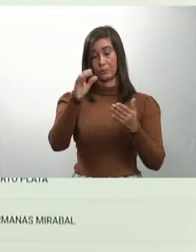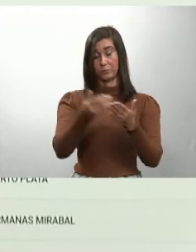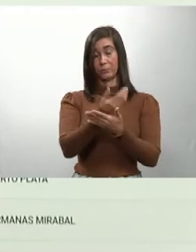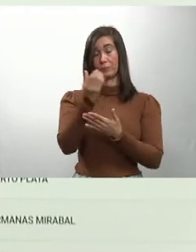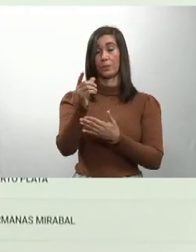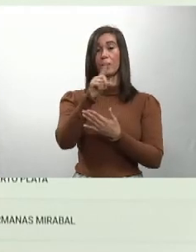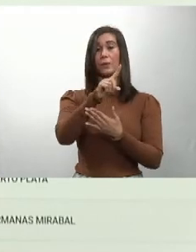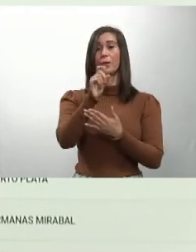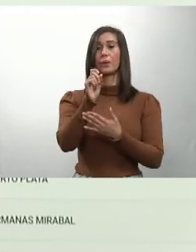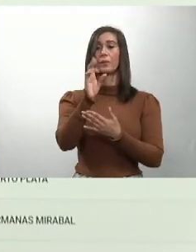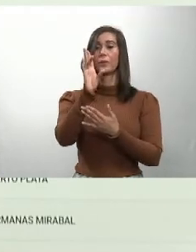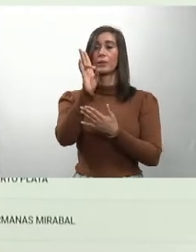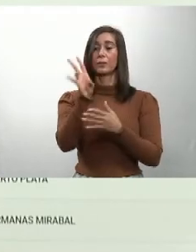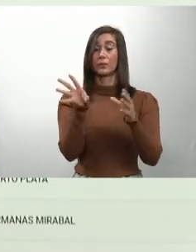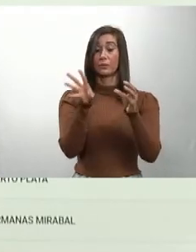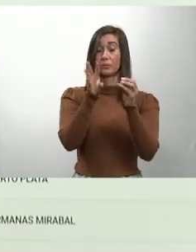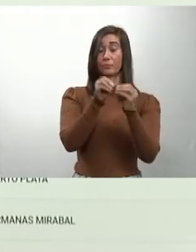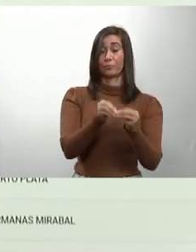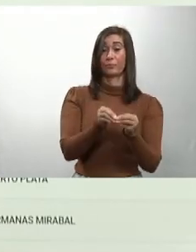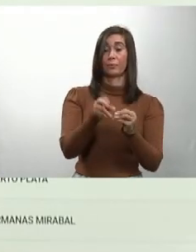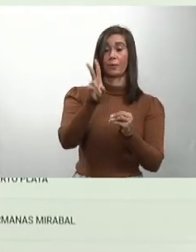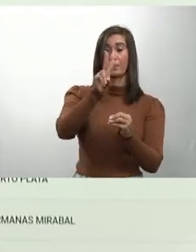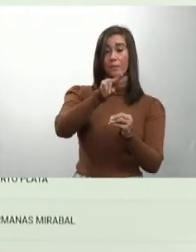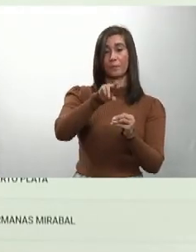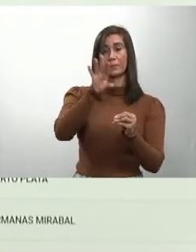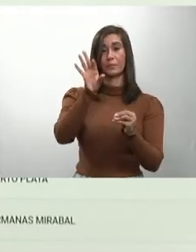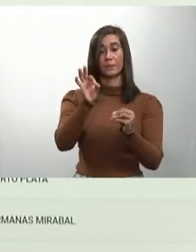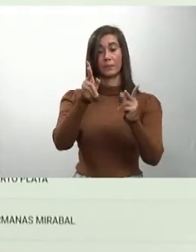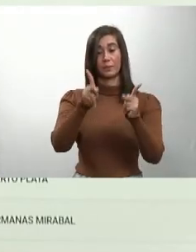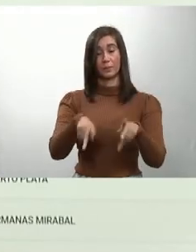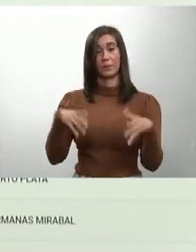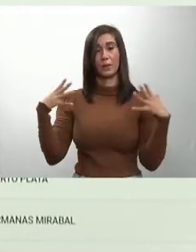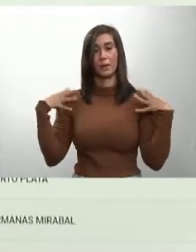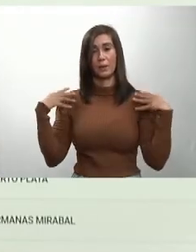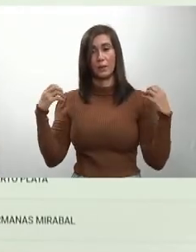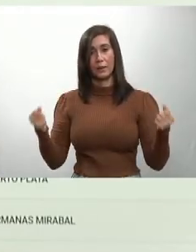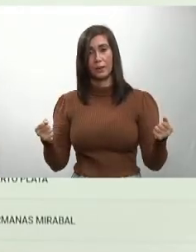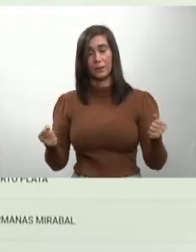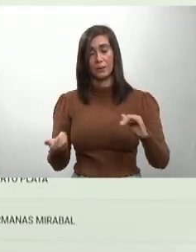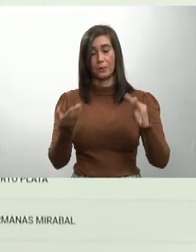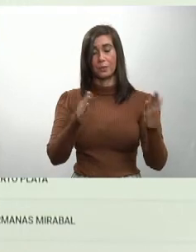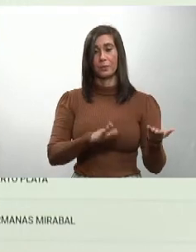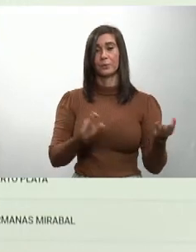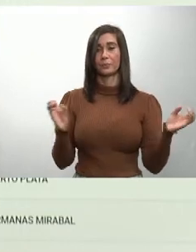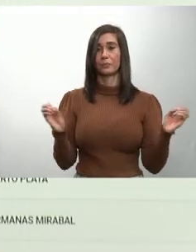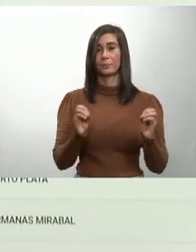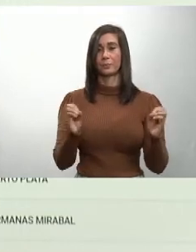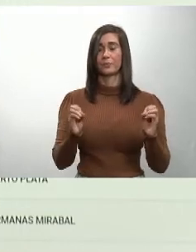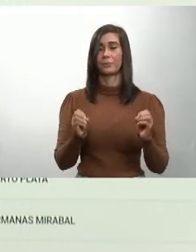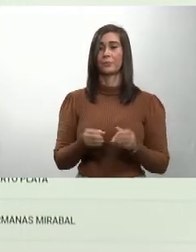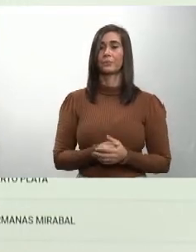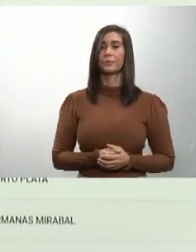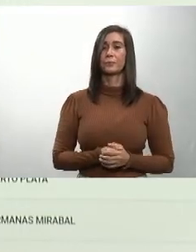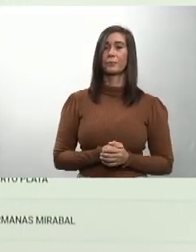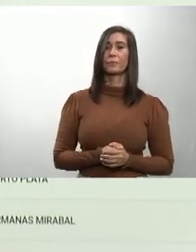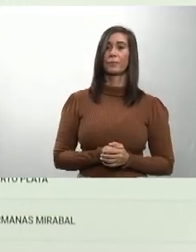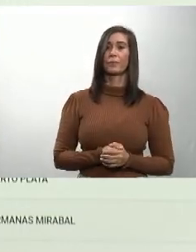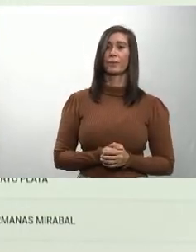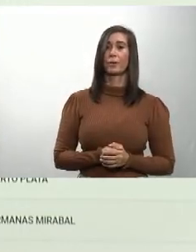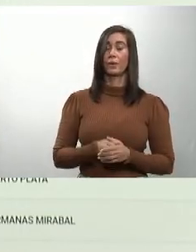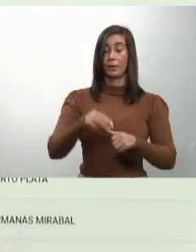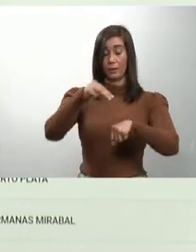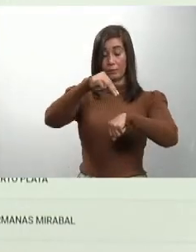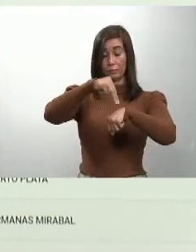107 acumulados, 29 recuperados, 0 fallecimientos. Monte